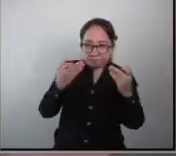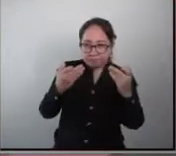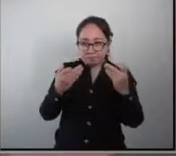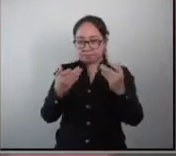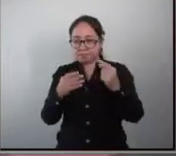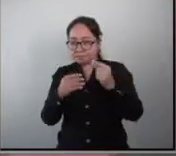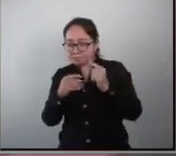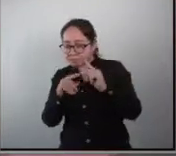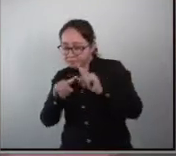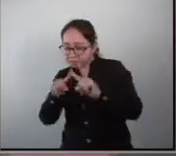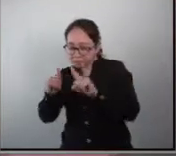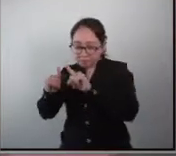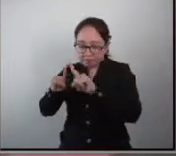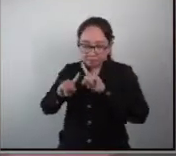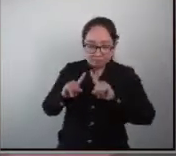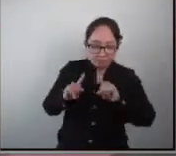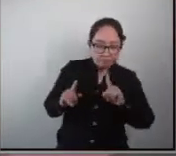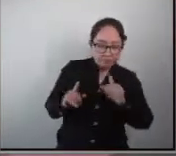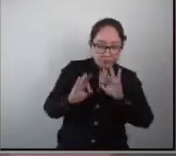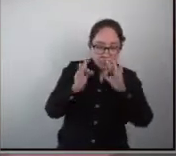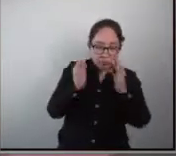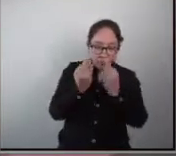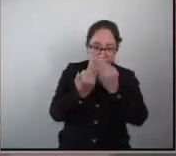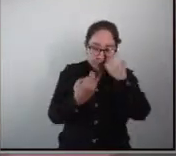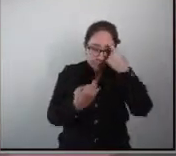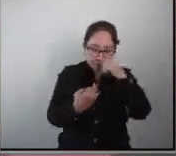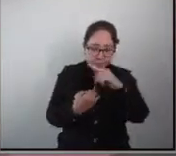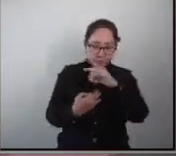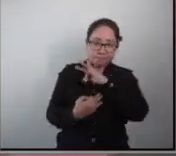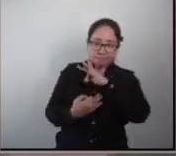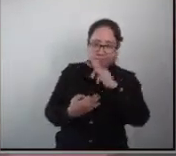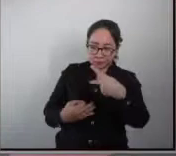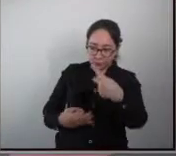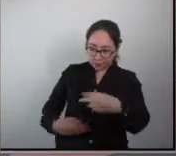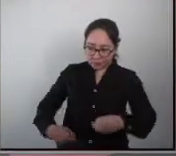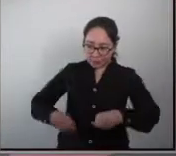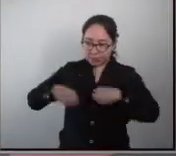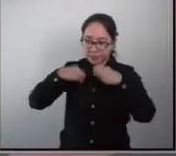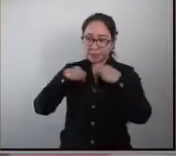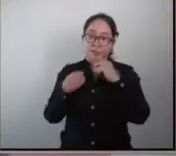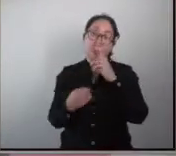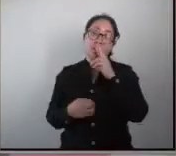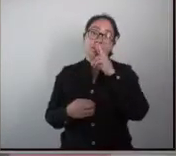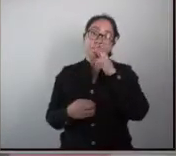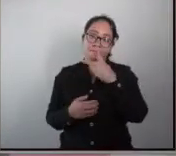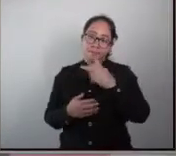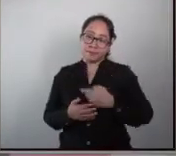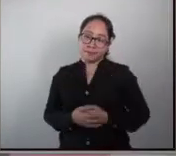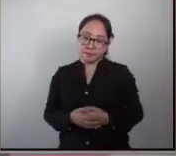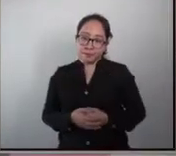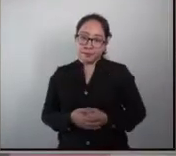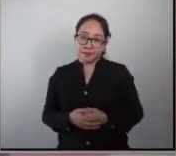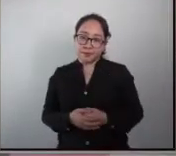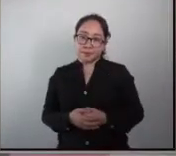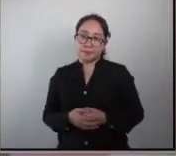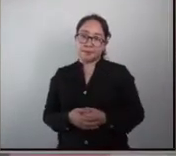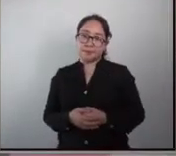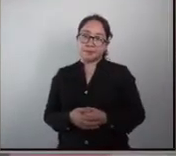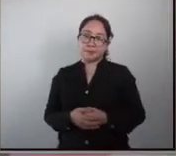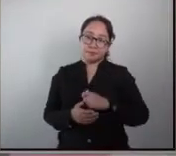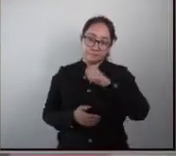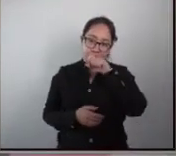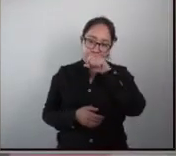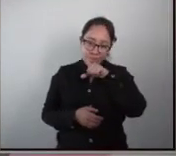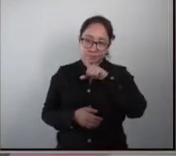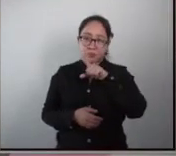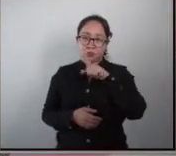diferentes acercamientos que nos permitan mejorar la calidad de vida de estos niños y disminuir el